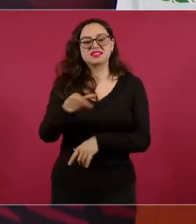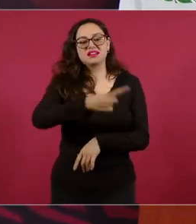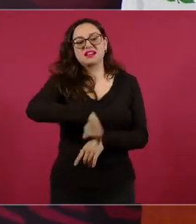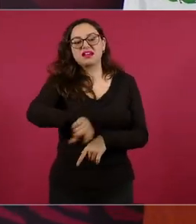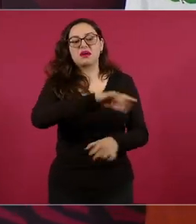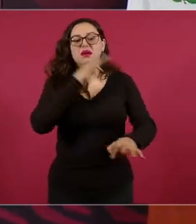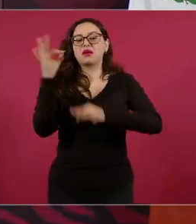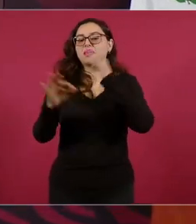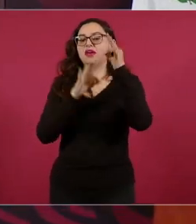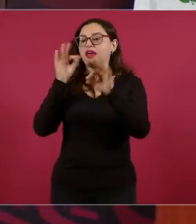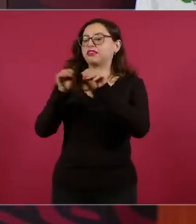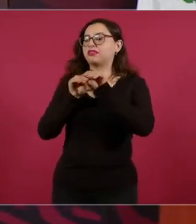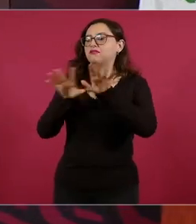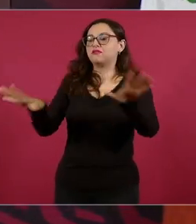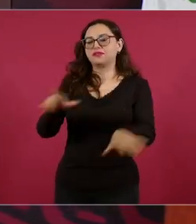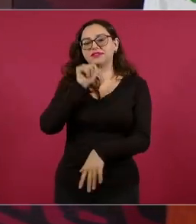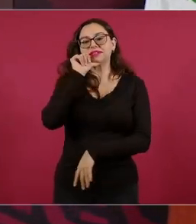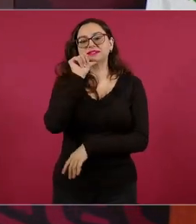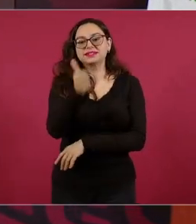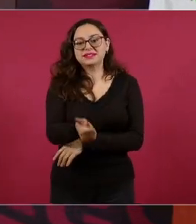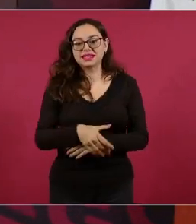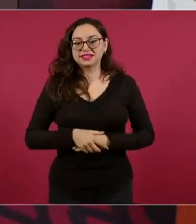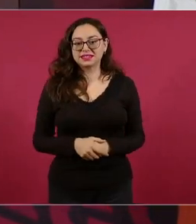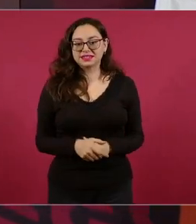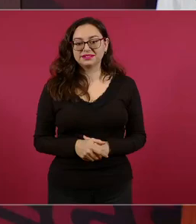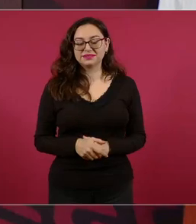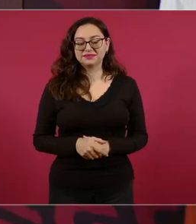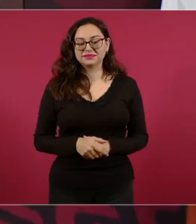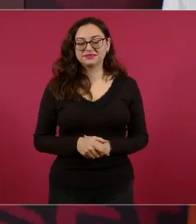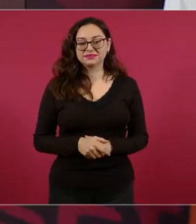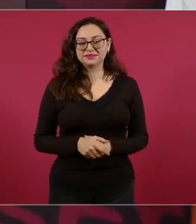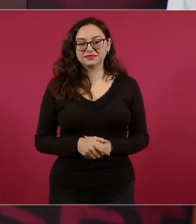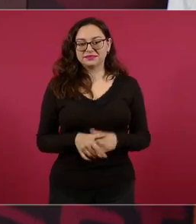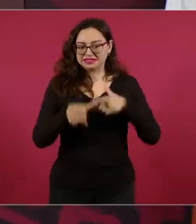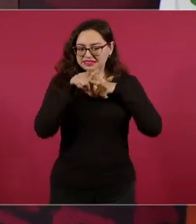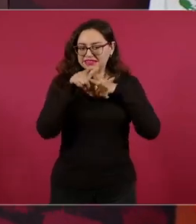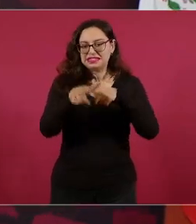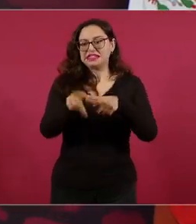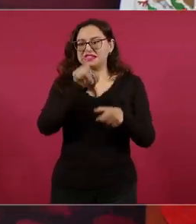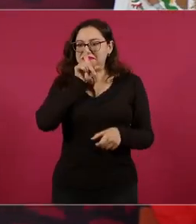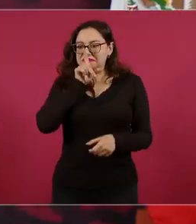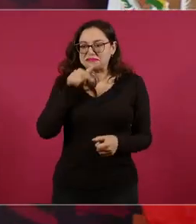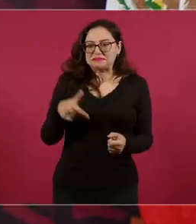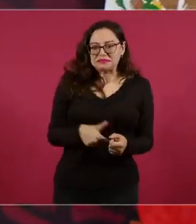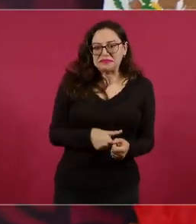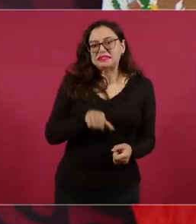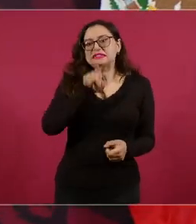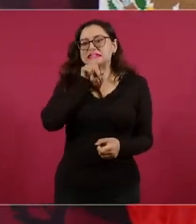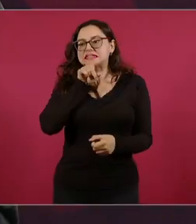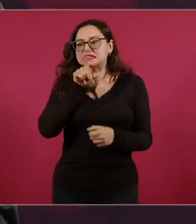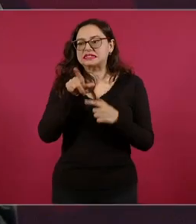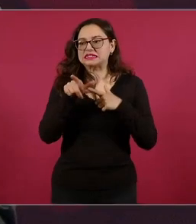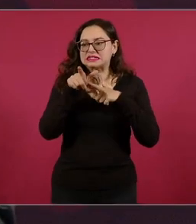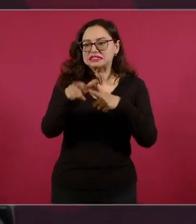de los medios. Entonces, sí sería bueno,